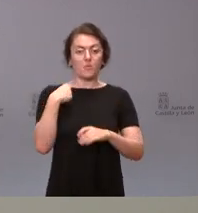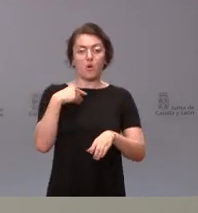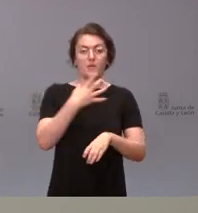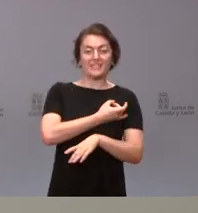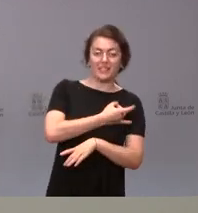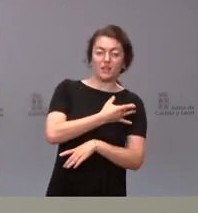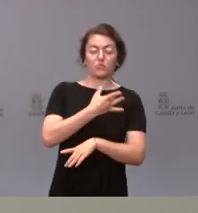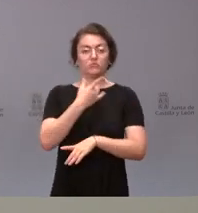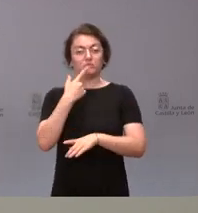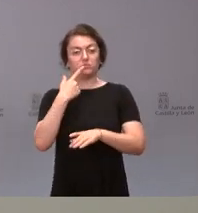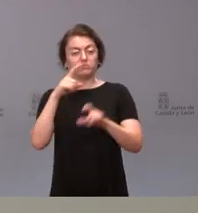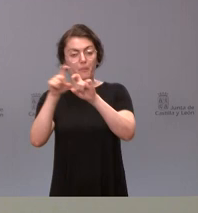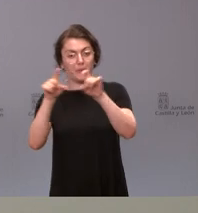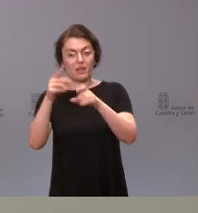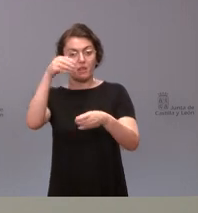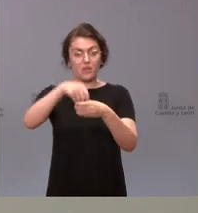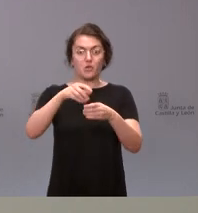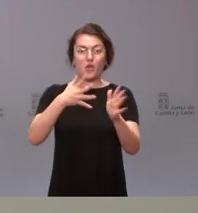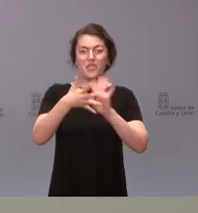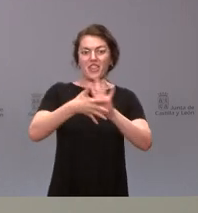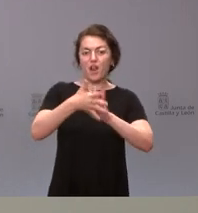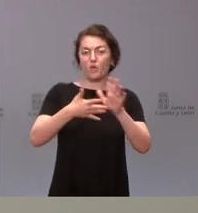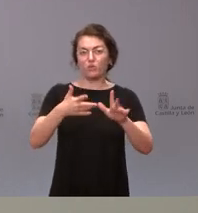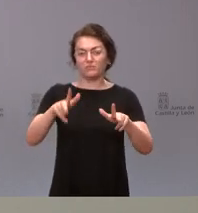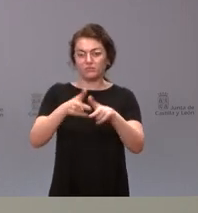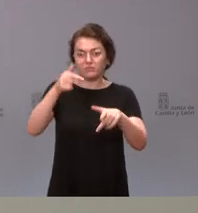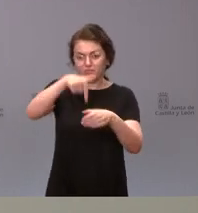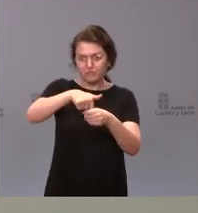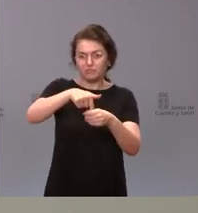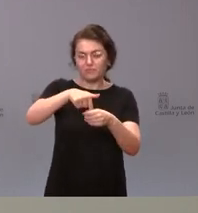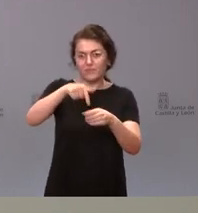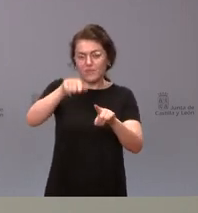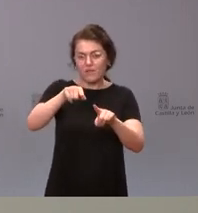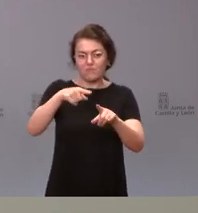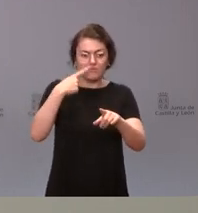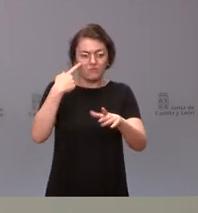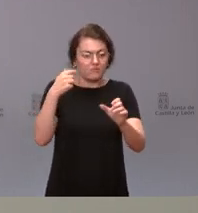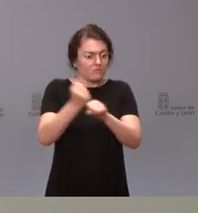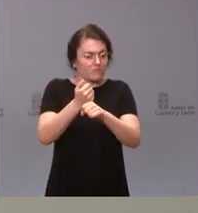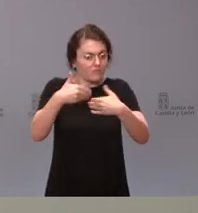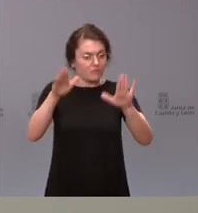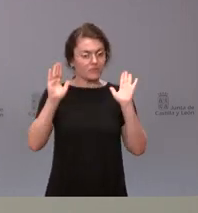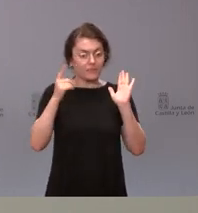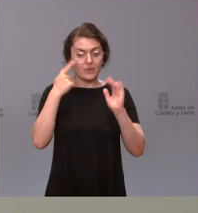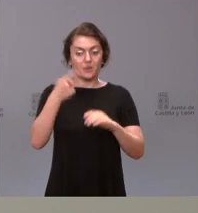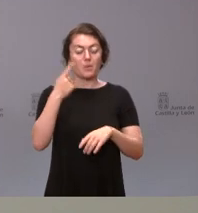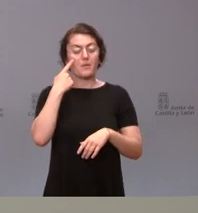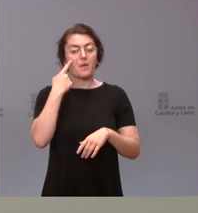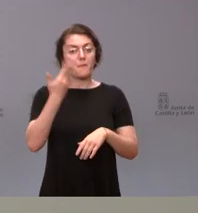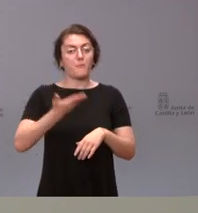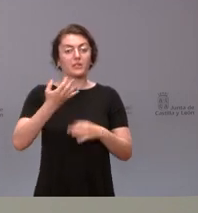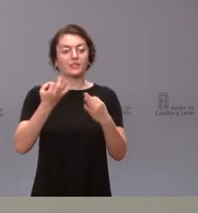mucho por delante y tienen mucha tarea y, sobre todo, además, demos importancia a los acuerdos más importantes del diálogo social